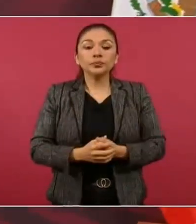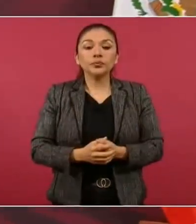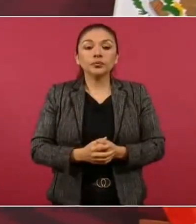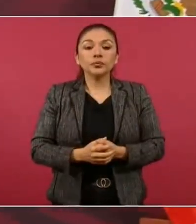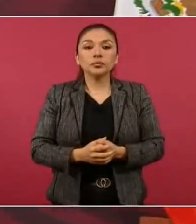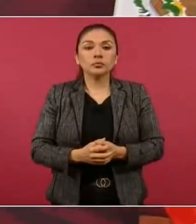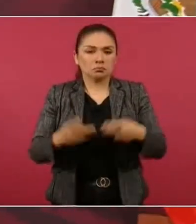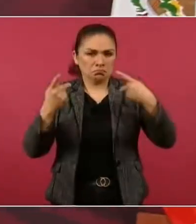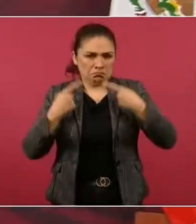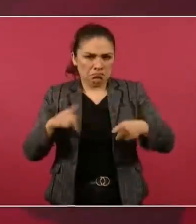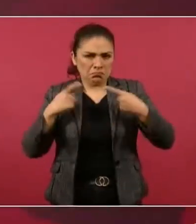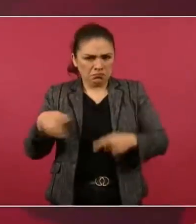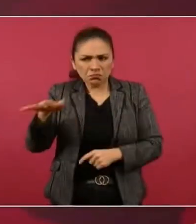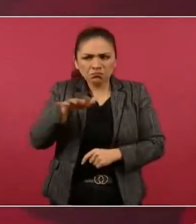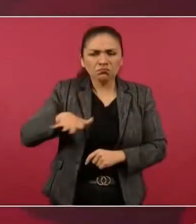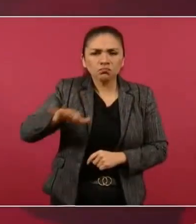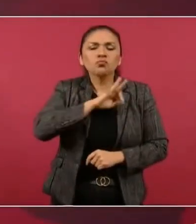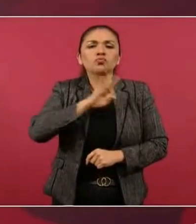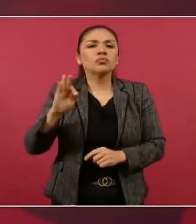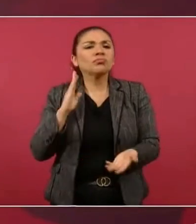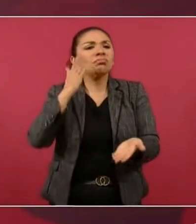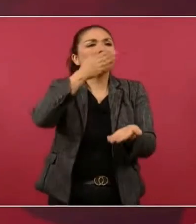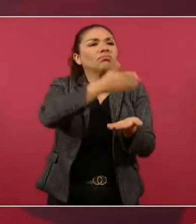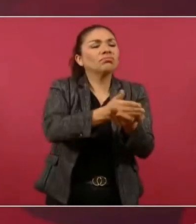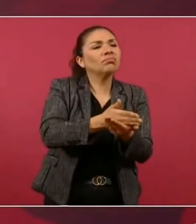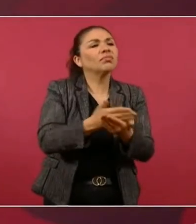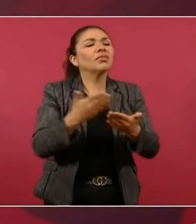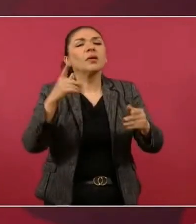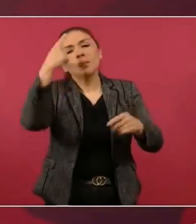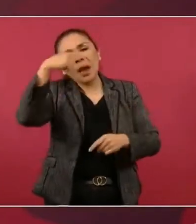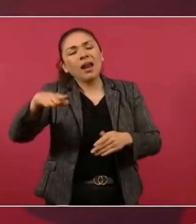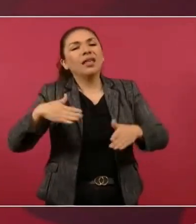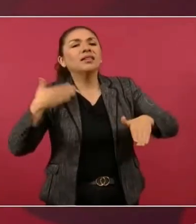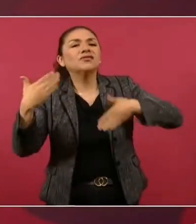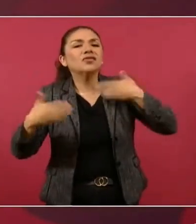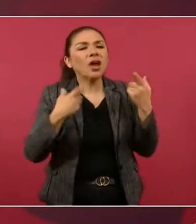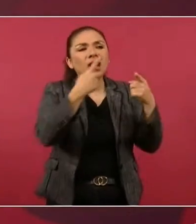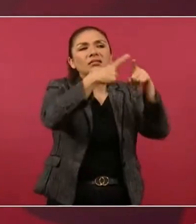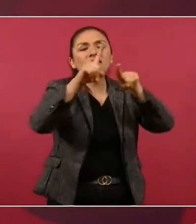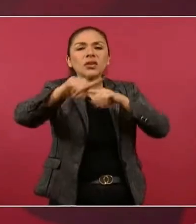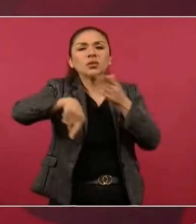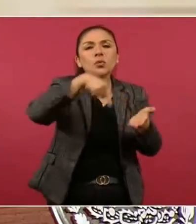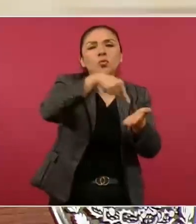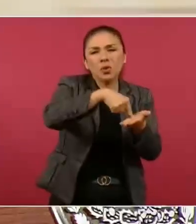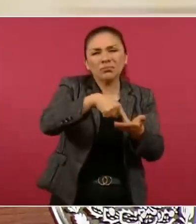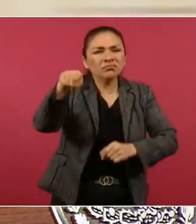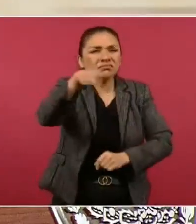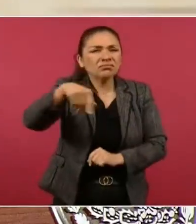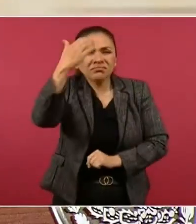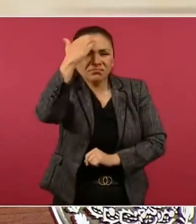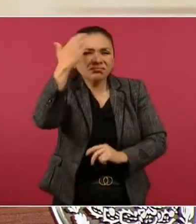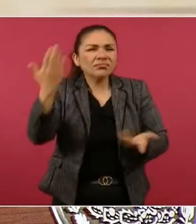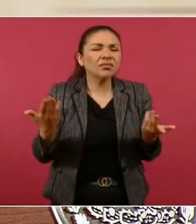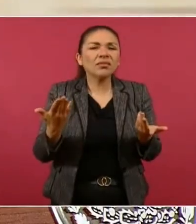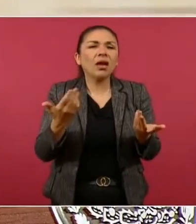población pueda disfrutar de estos espacios. Ya saben ustedes cómo